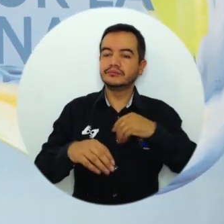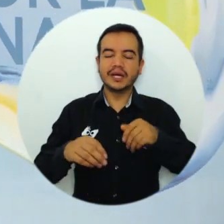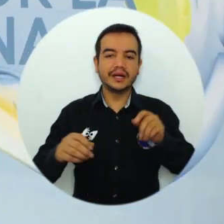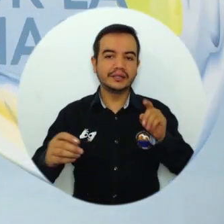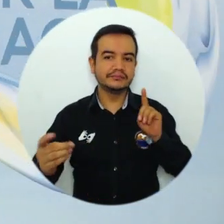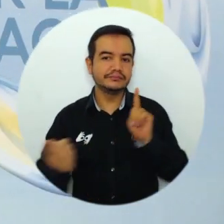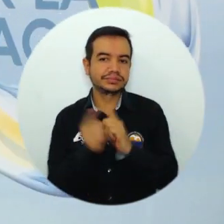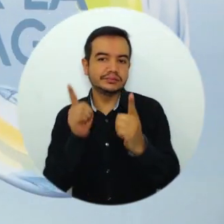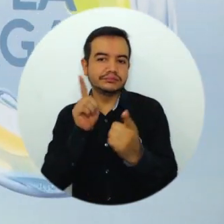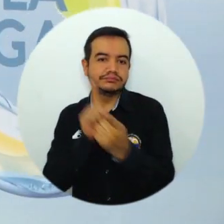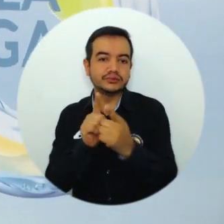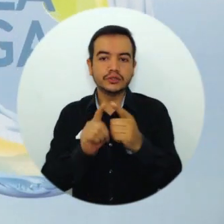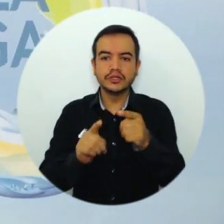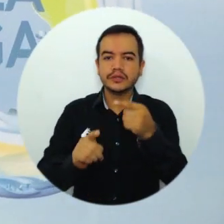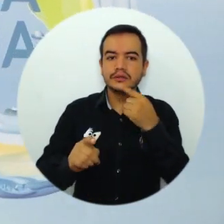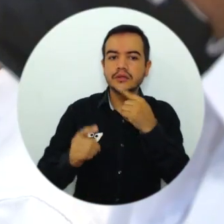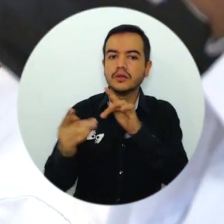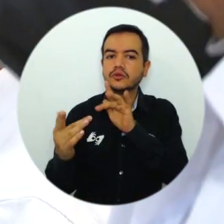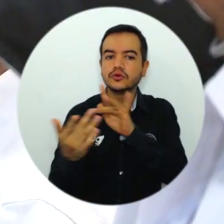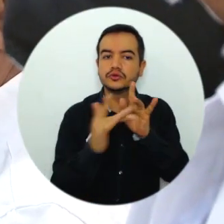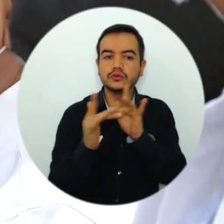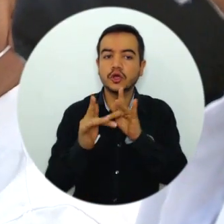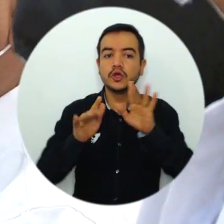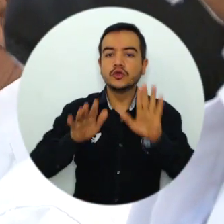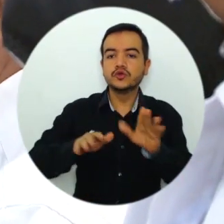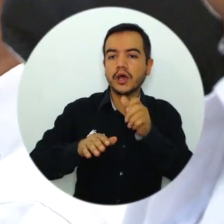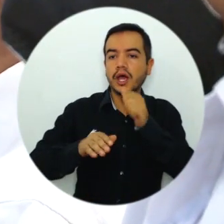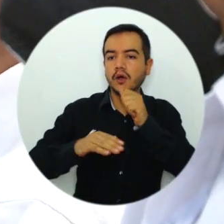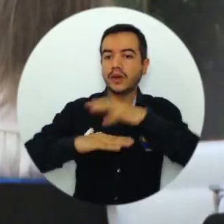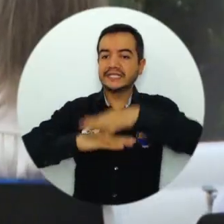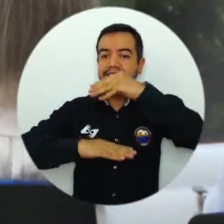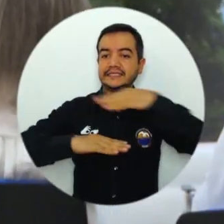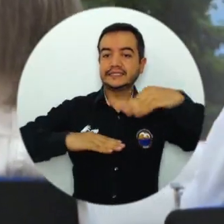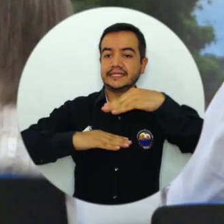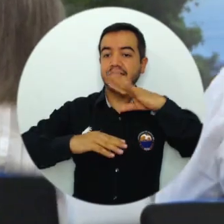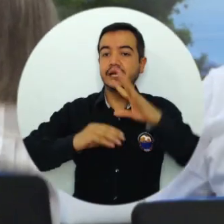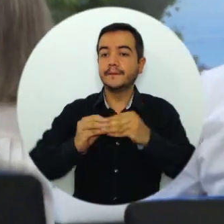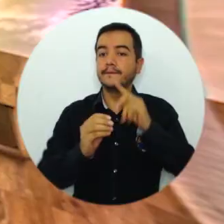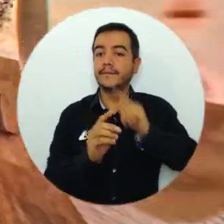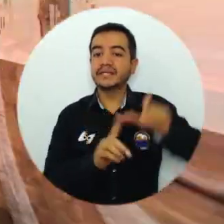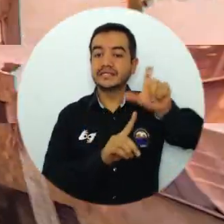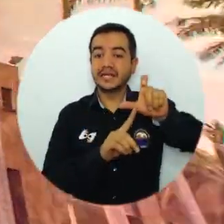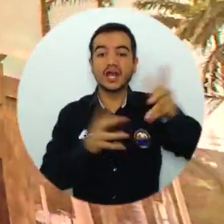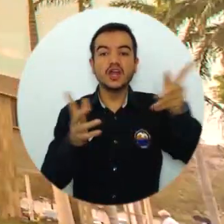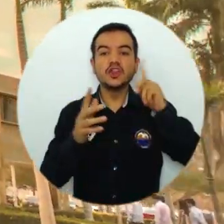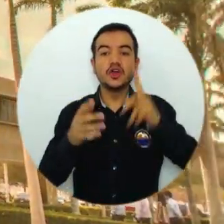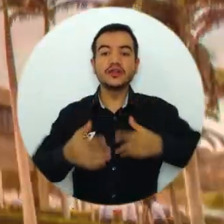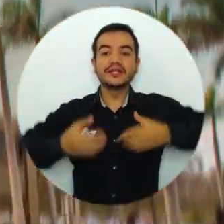intercambio de experiencias en gestión del agua y que tuvo como sede la Universidad del Magdalena.